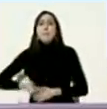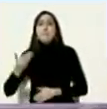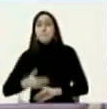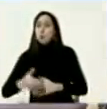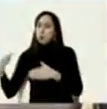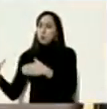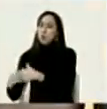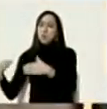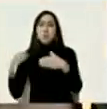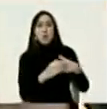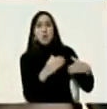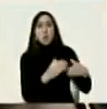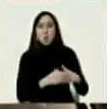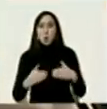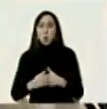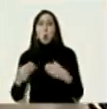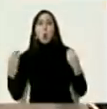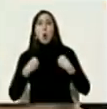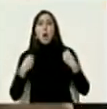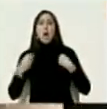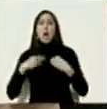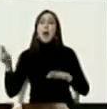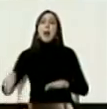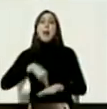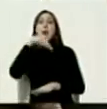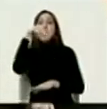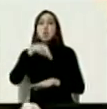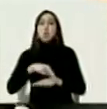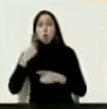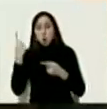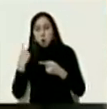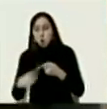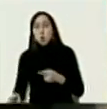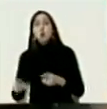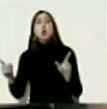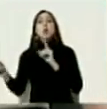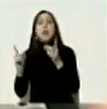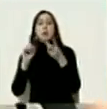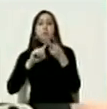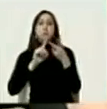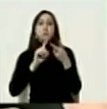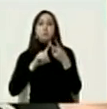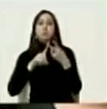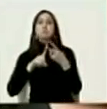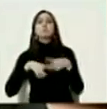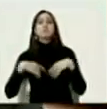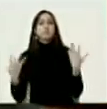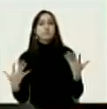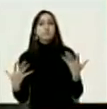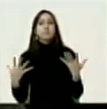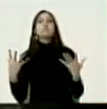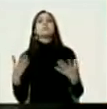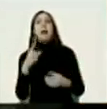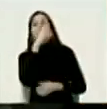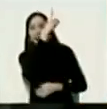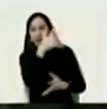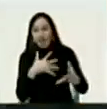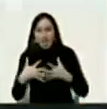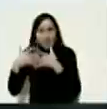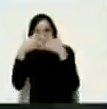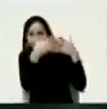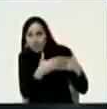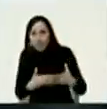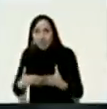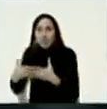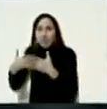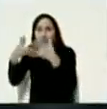de la vida nacional y otro diálogo que ha sido dependiente de los gringos donde